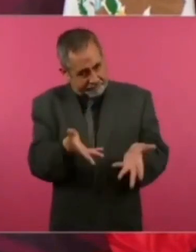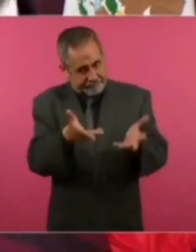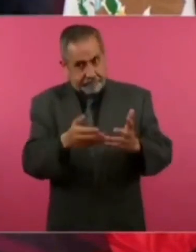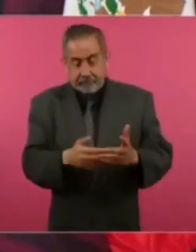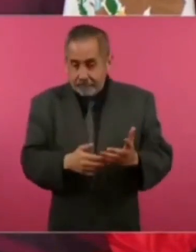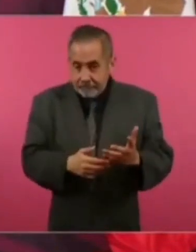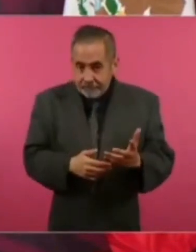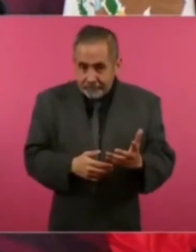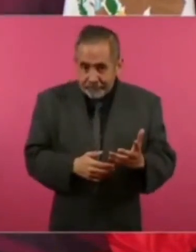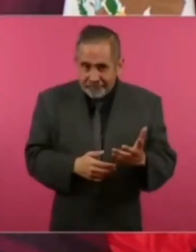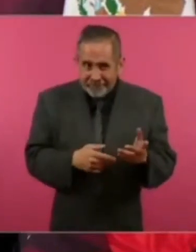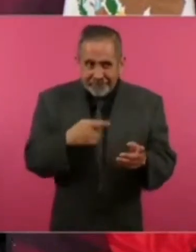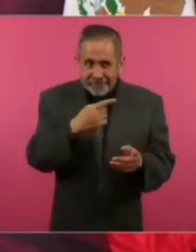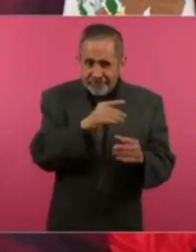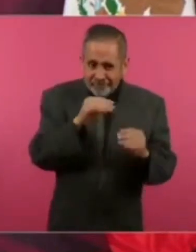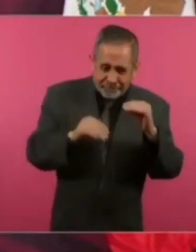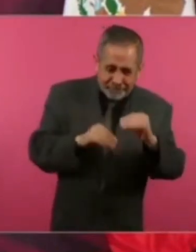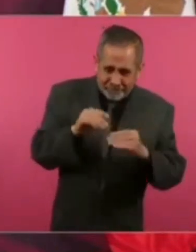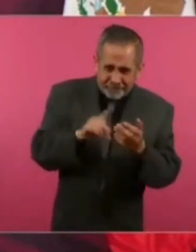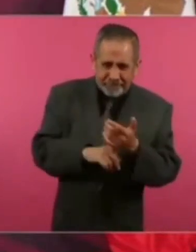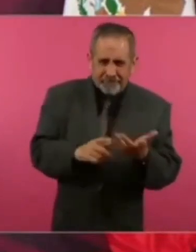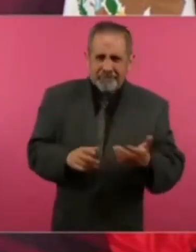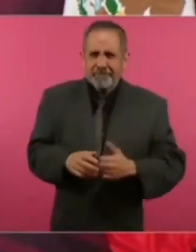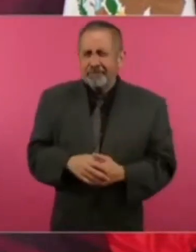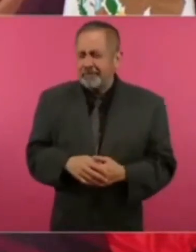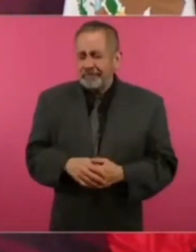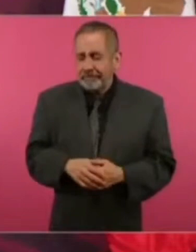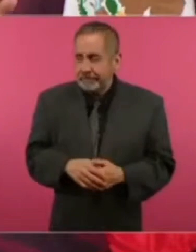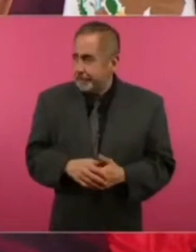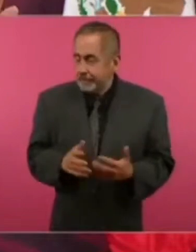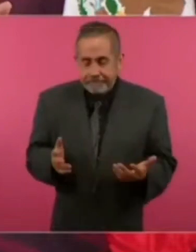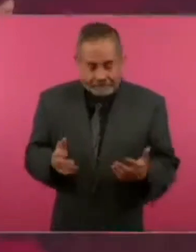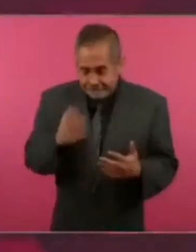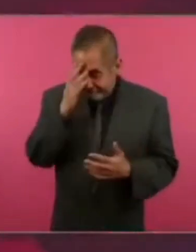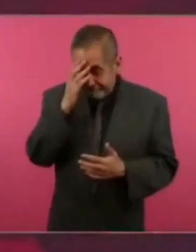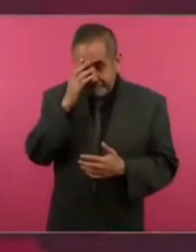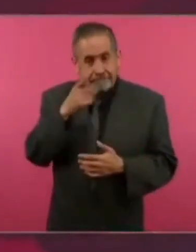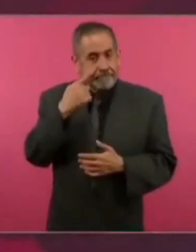de la derecha lo acaban de nombrar pero eso no es todo